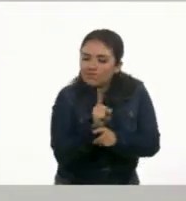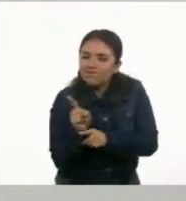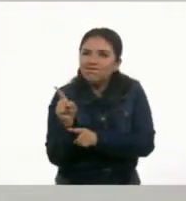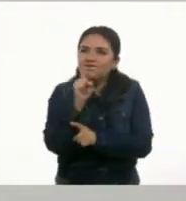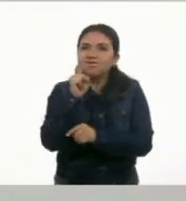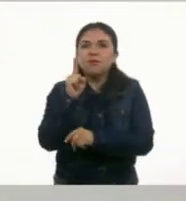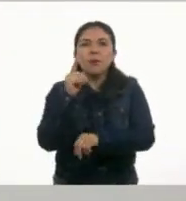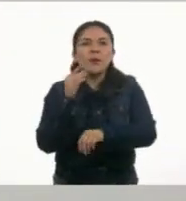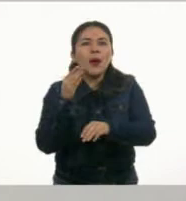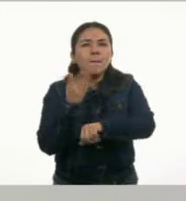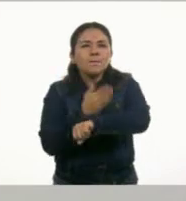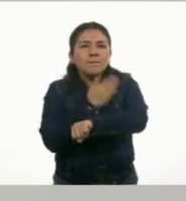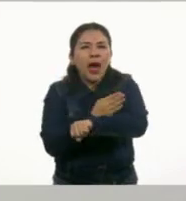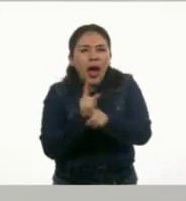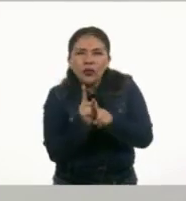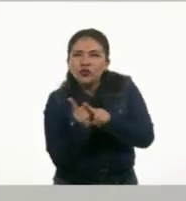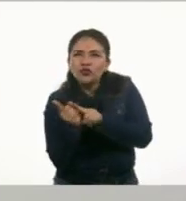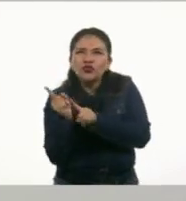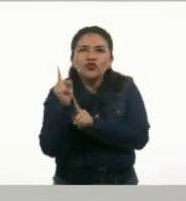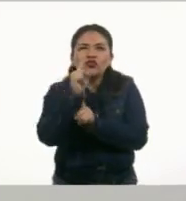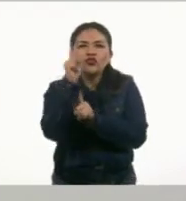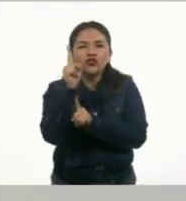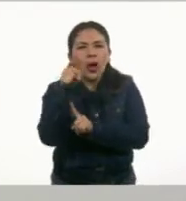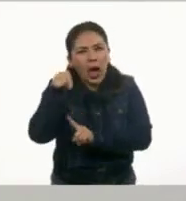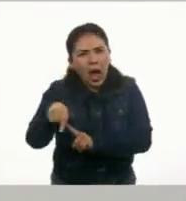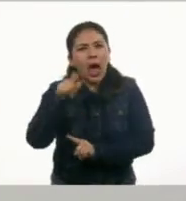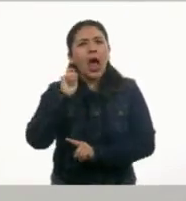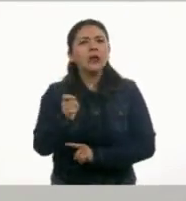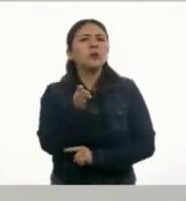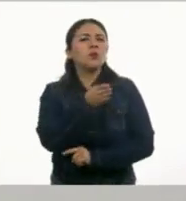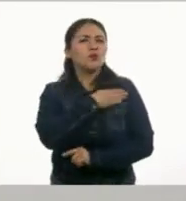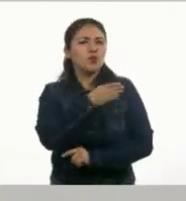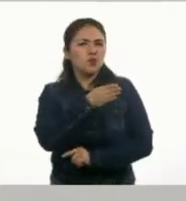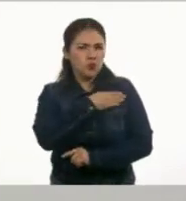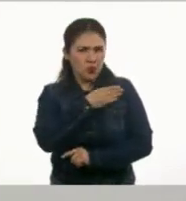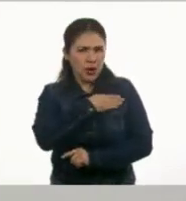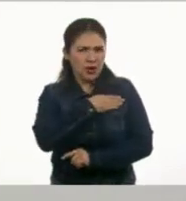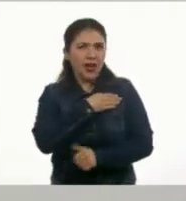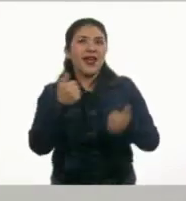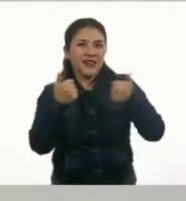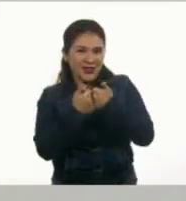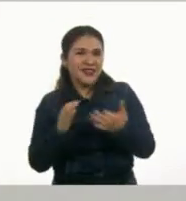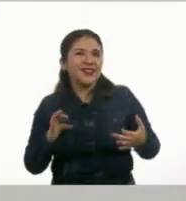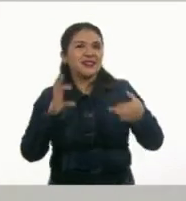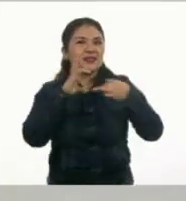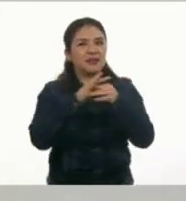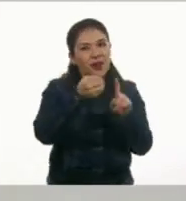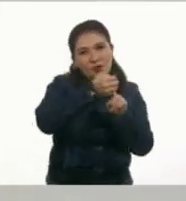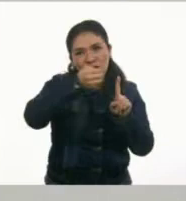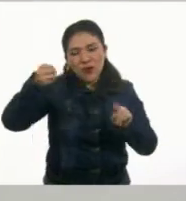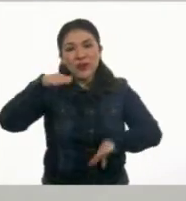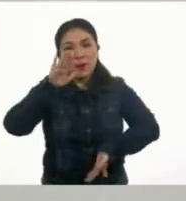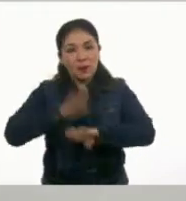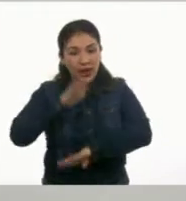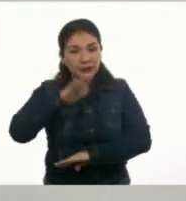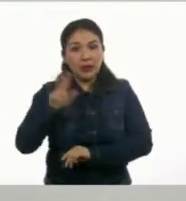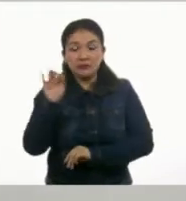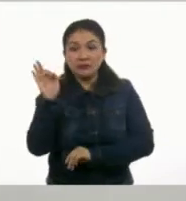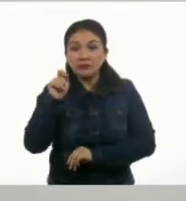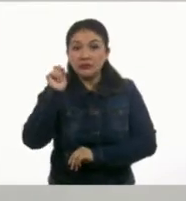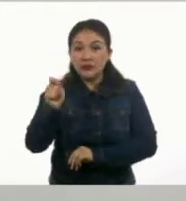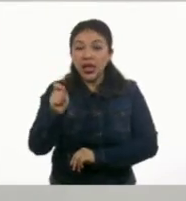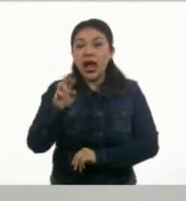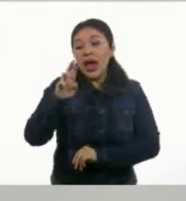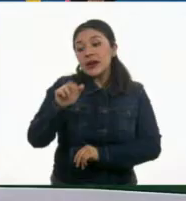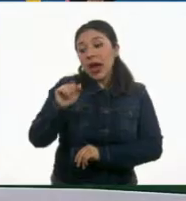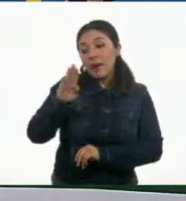Una pequeña y encantadora ramita inofensiva. Ah, la puedes complementar entonces. Ajá, si se trata de una ramita